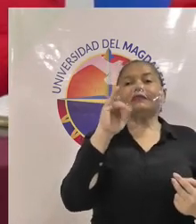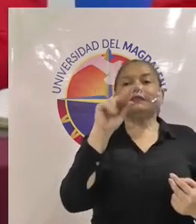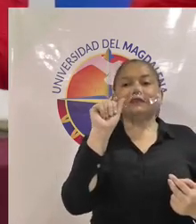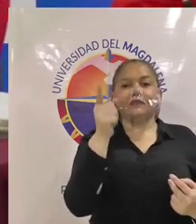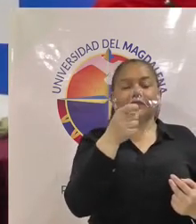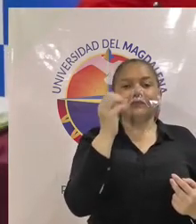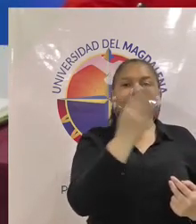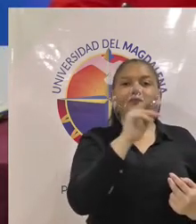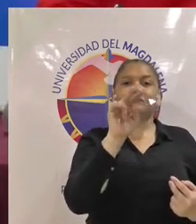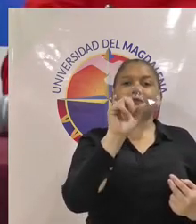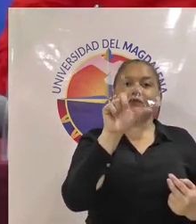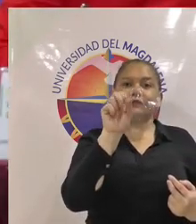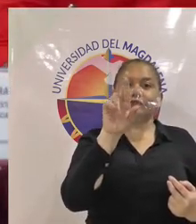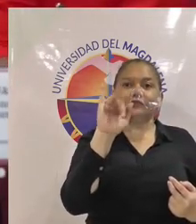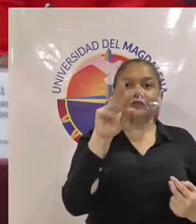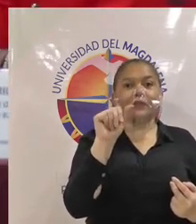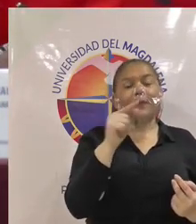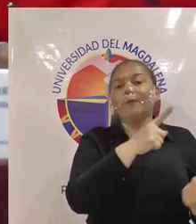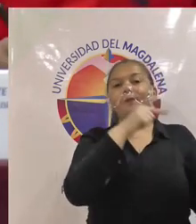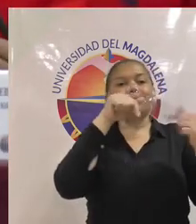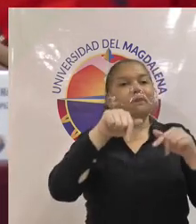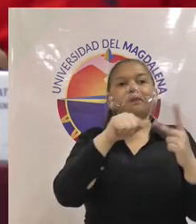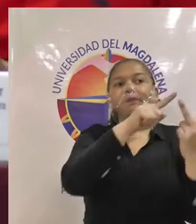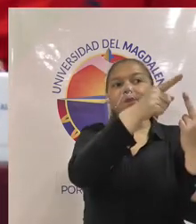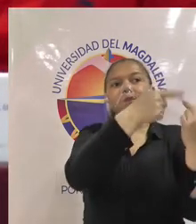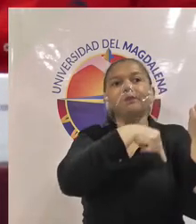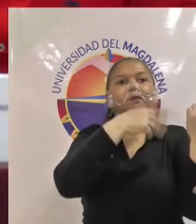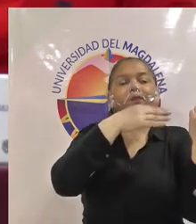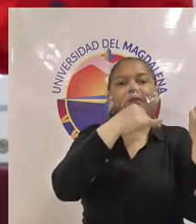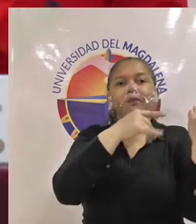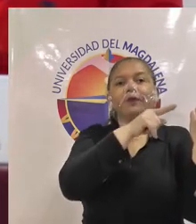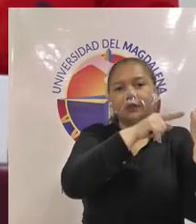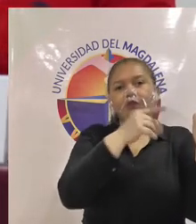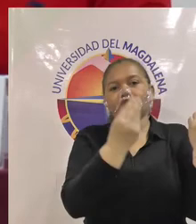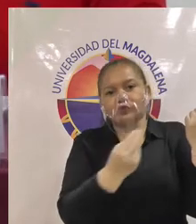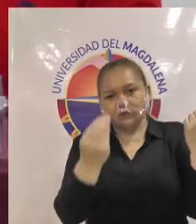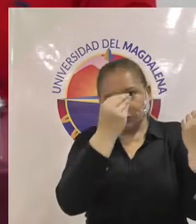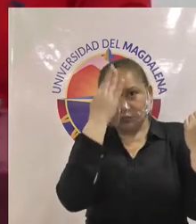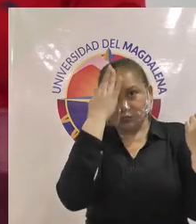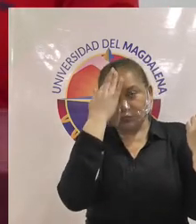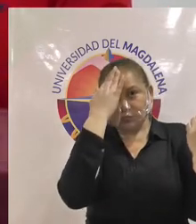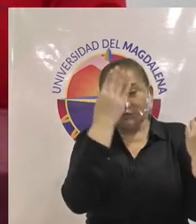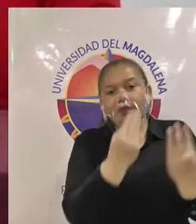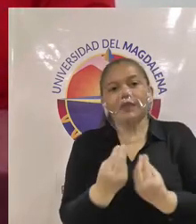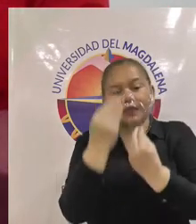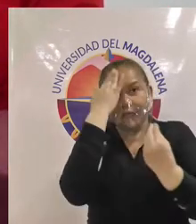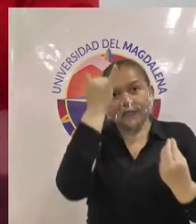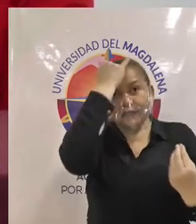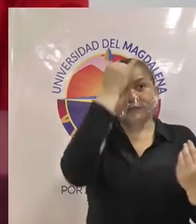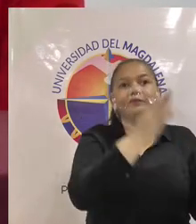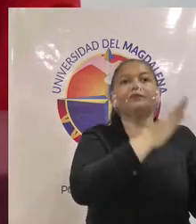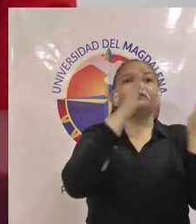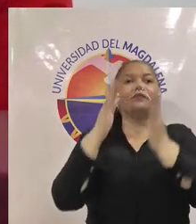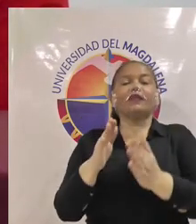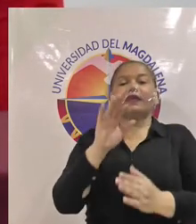académico que no está presente igualmente a Dilmer Sarmiento